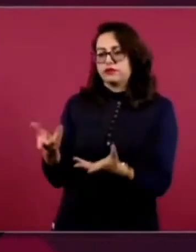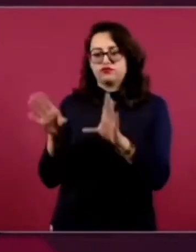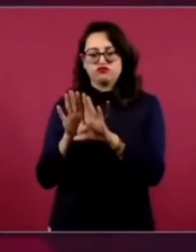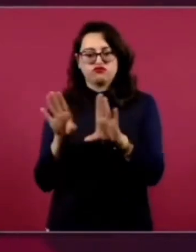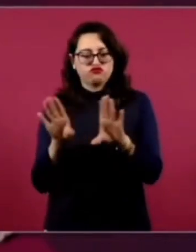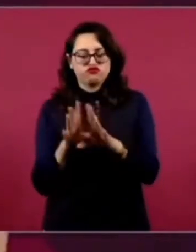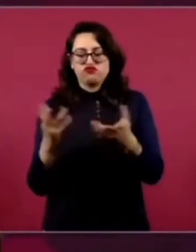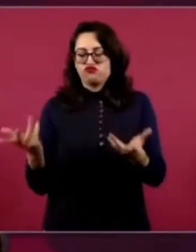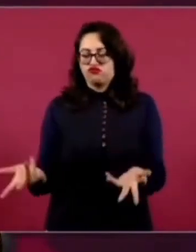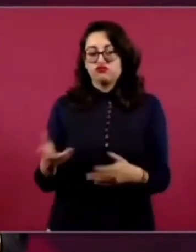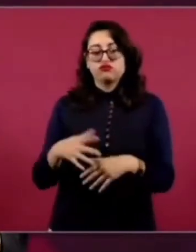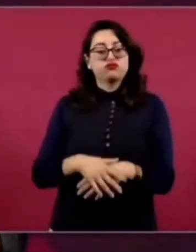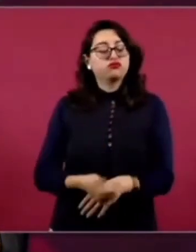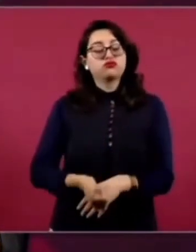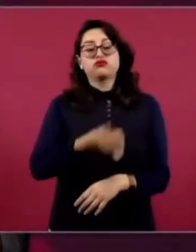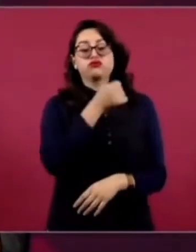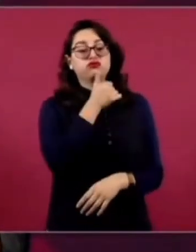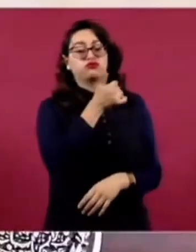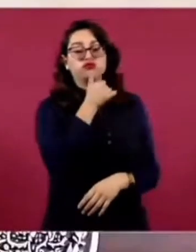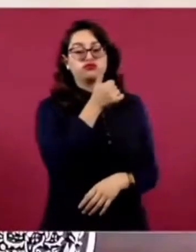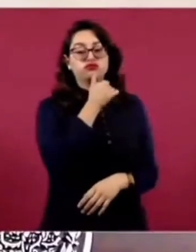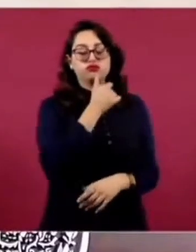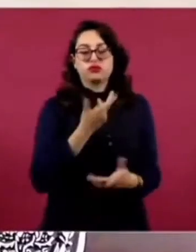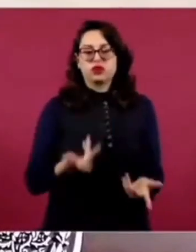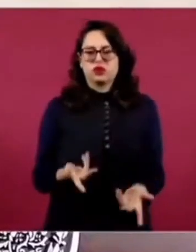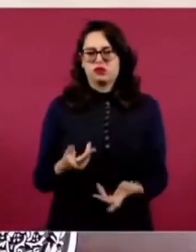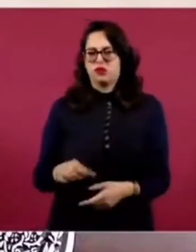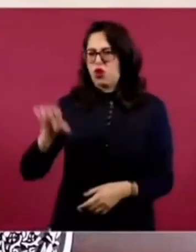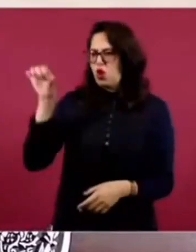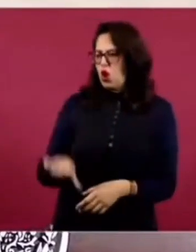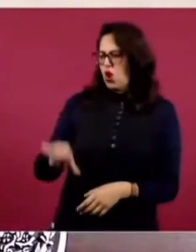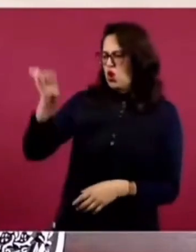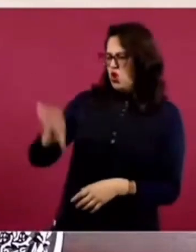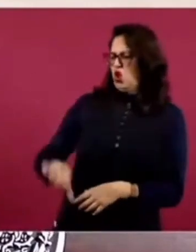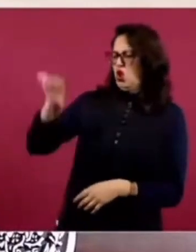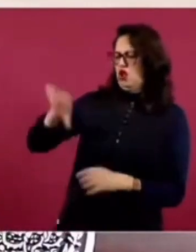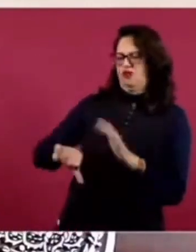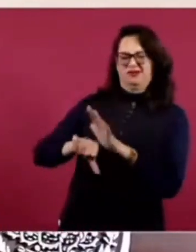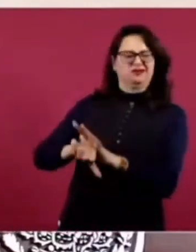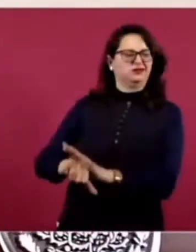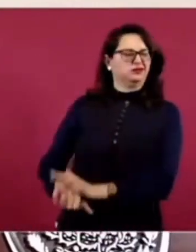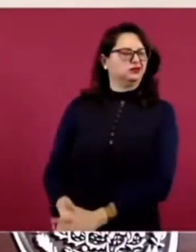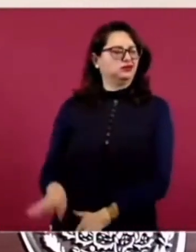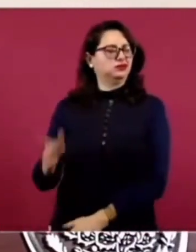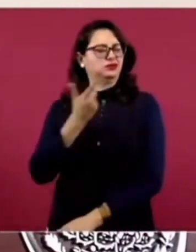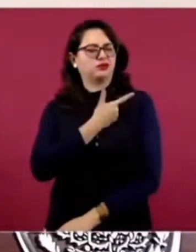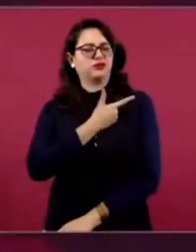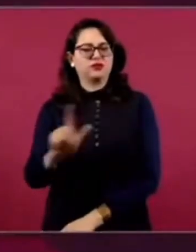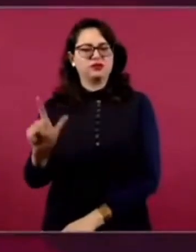Es que no sabemos, además no me gusta eso de hoy, hoy, hoy, hoy, hoy, me choca, me choca.